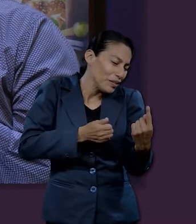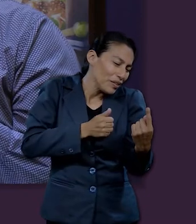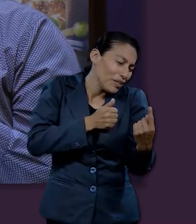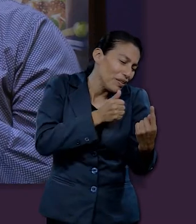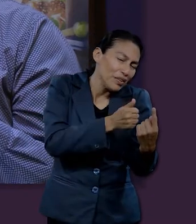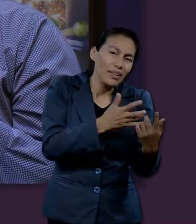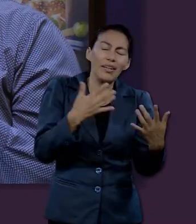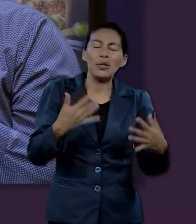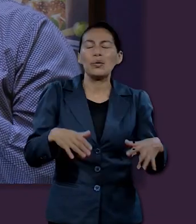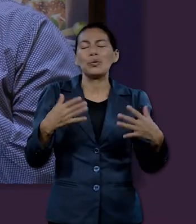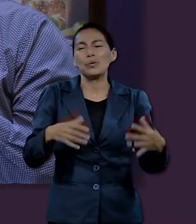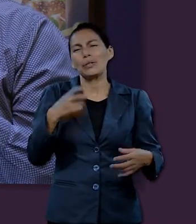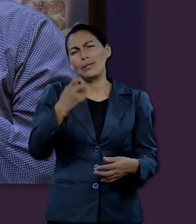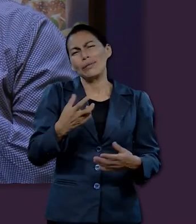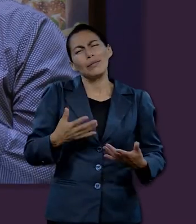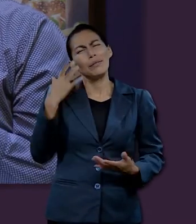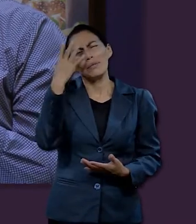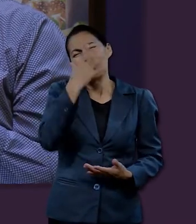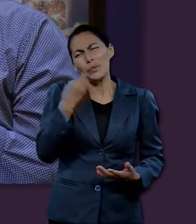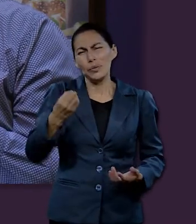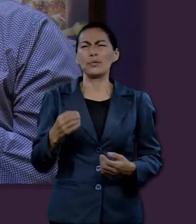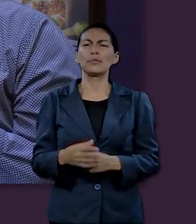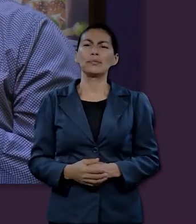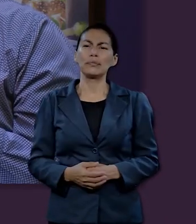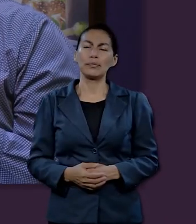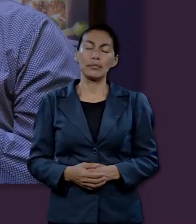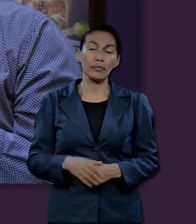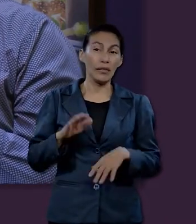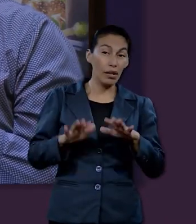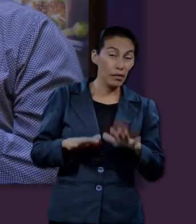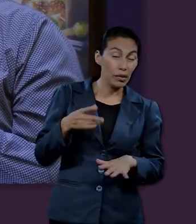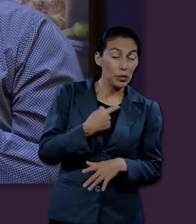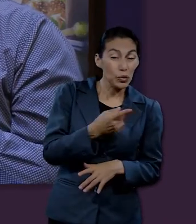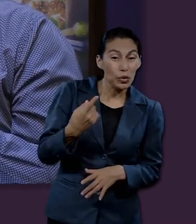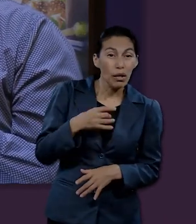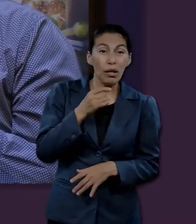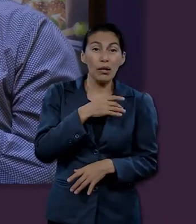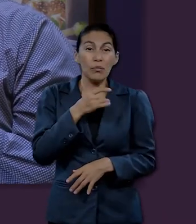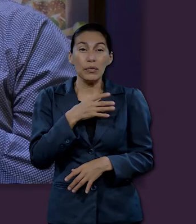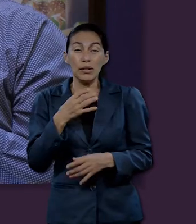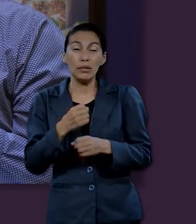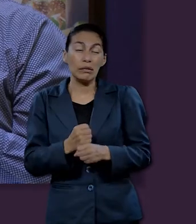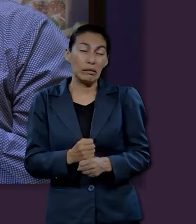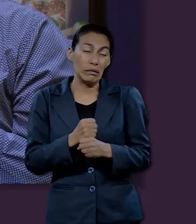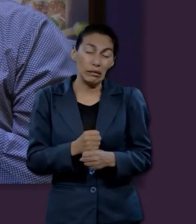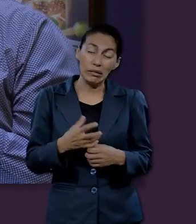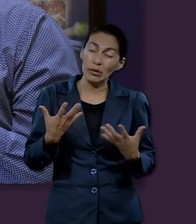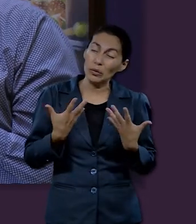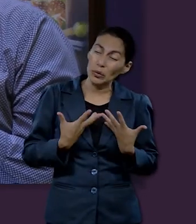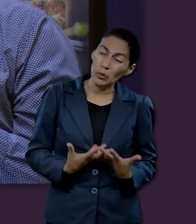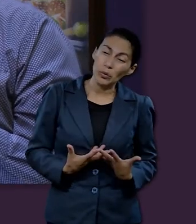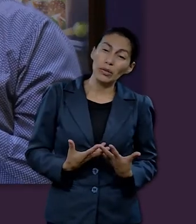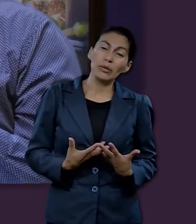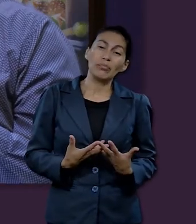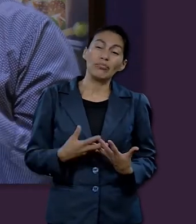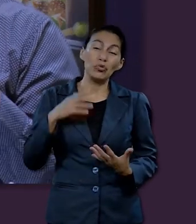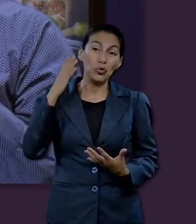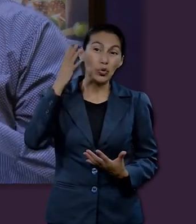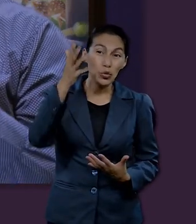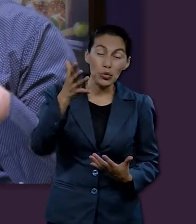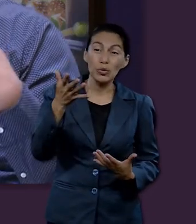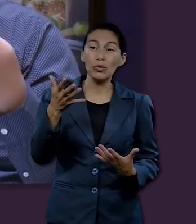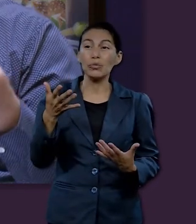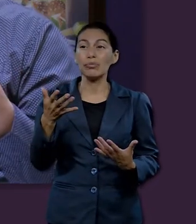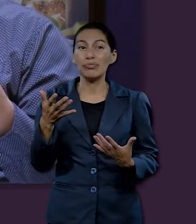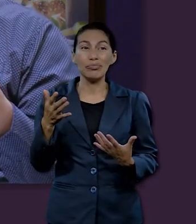Yo creo que una de las cosas que más desesperanza nos generan en este mundo es el temor. Cuando tememos por nuestra estabilidad,